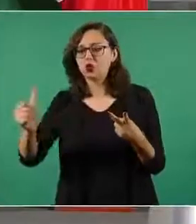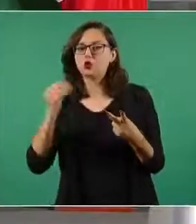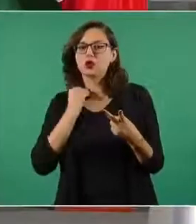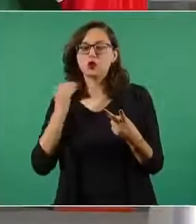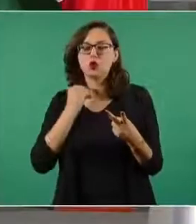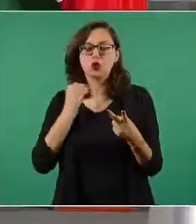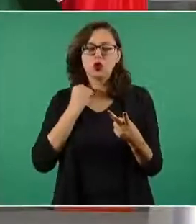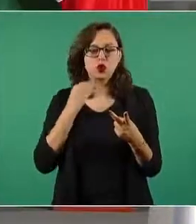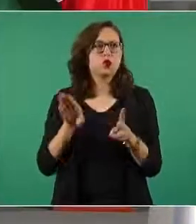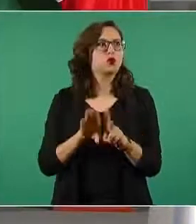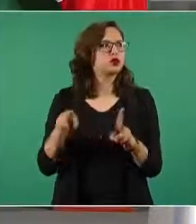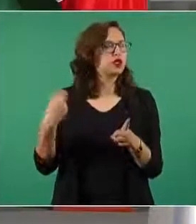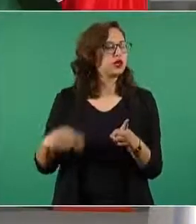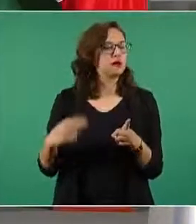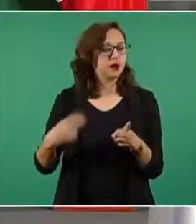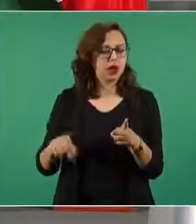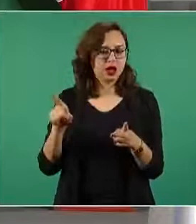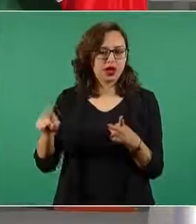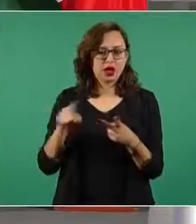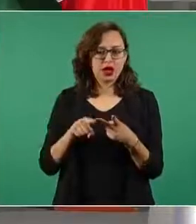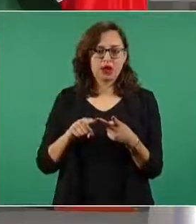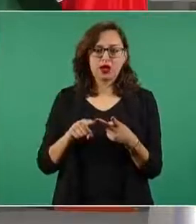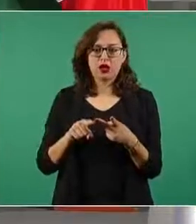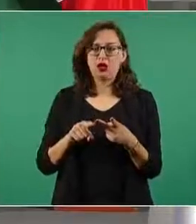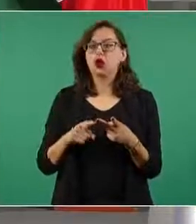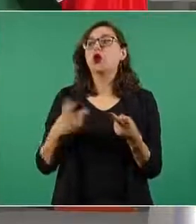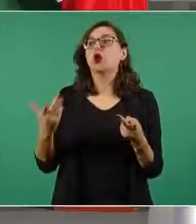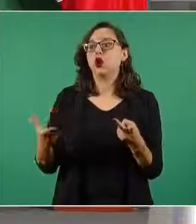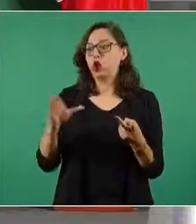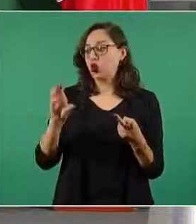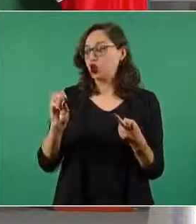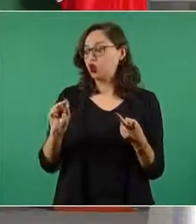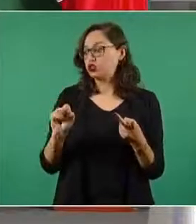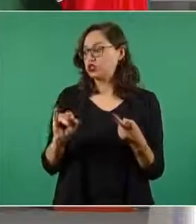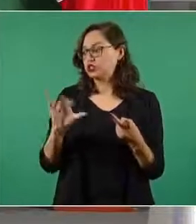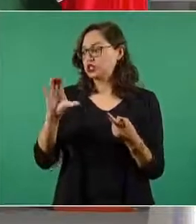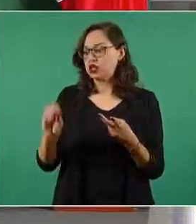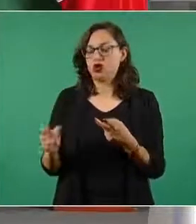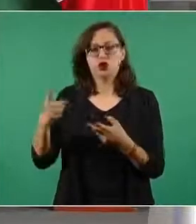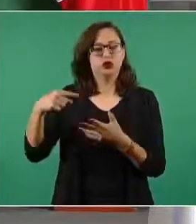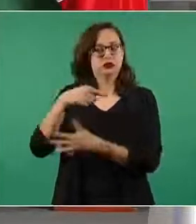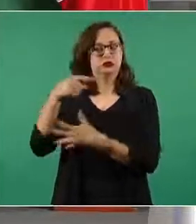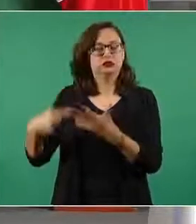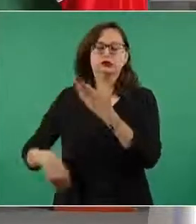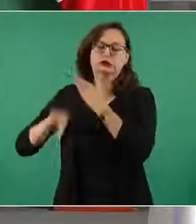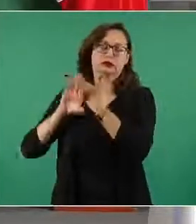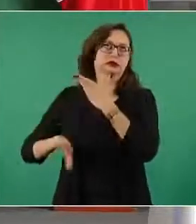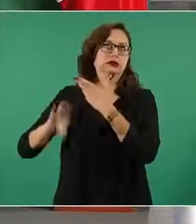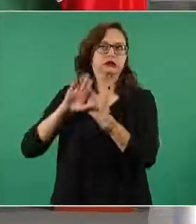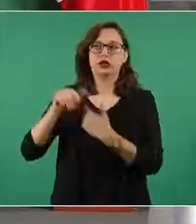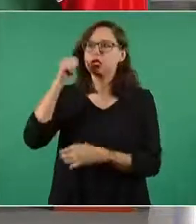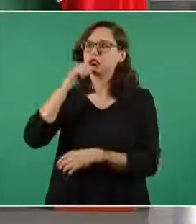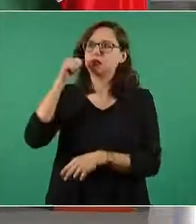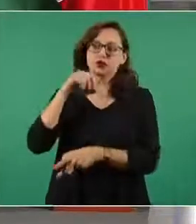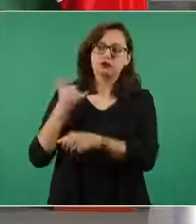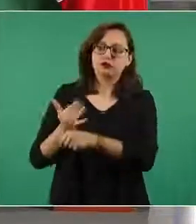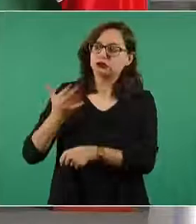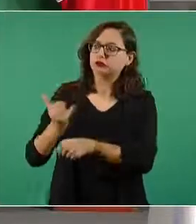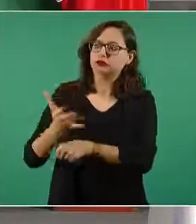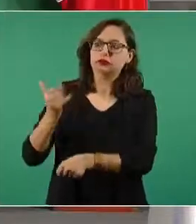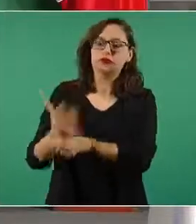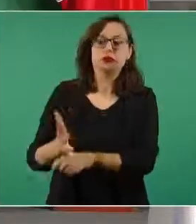que estaba en la corte José Ramón Cocío y todos los que no quieren que hagamos nada pero fíjense